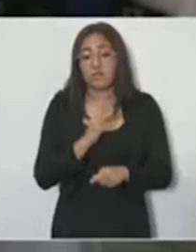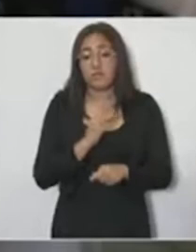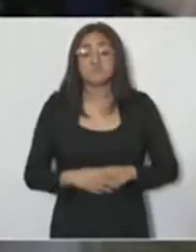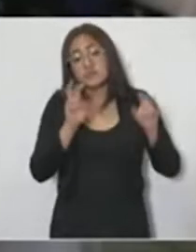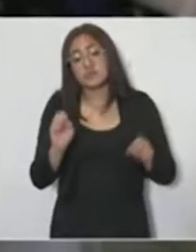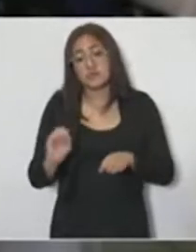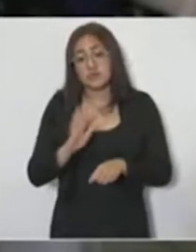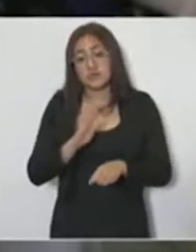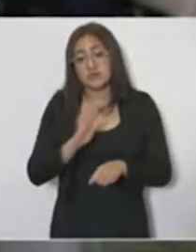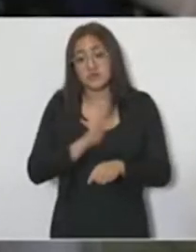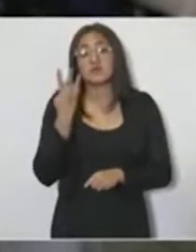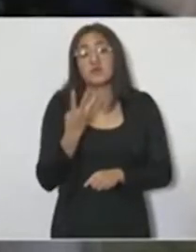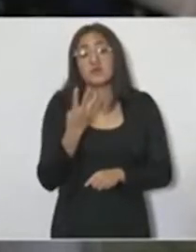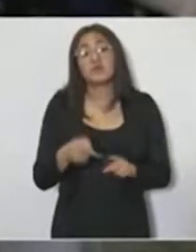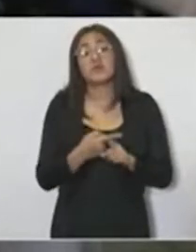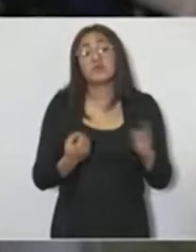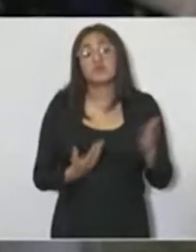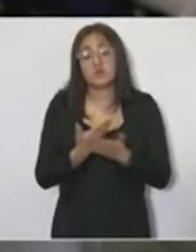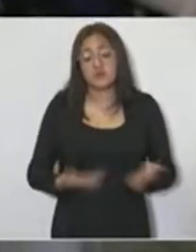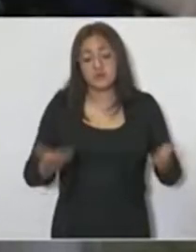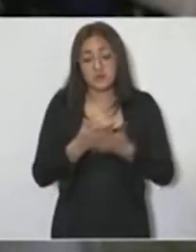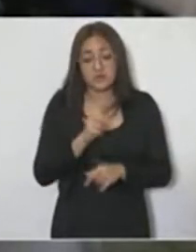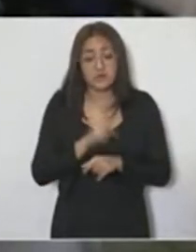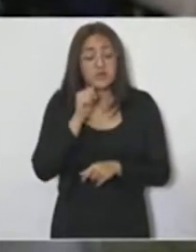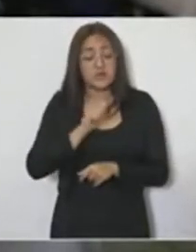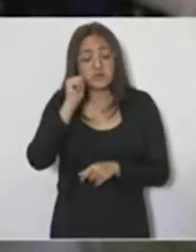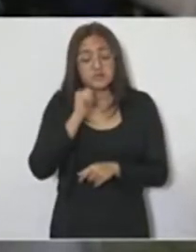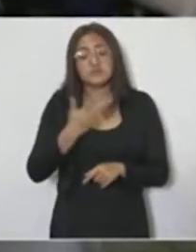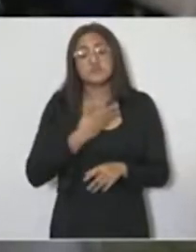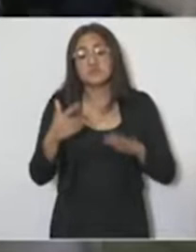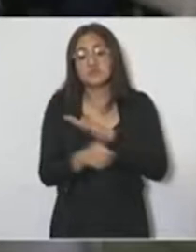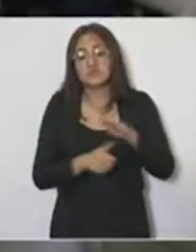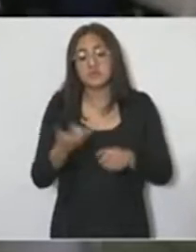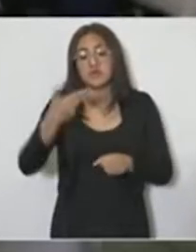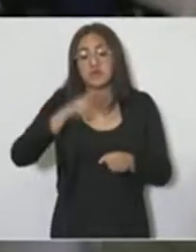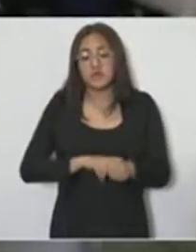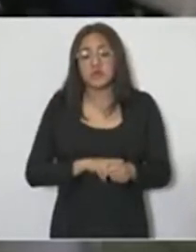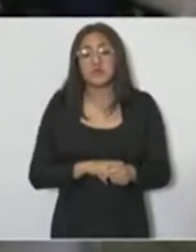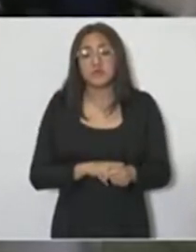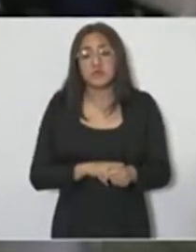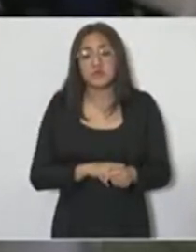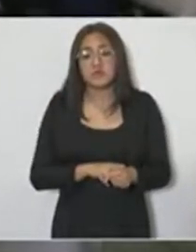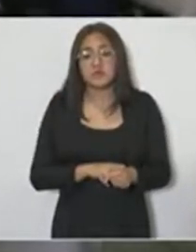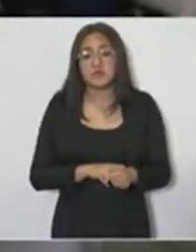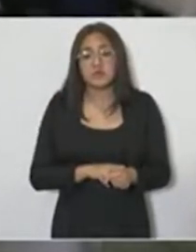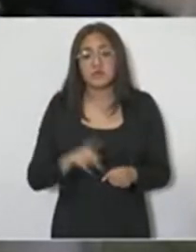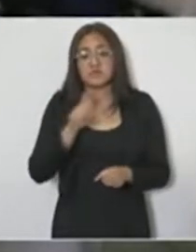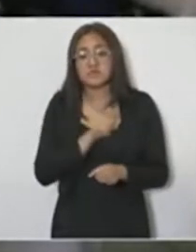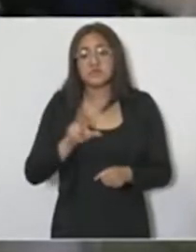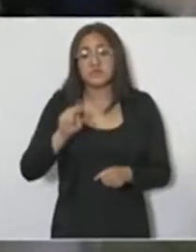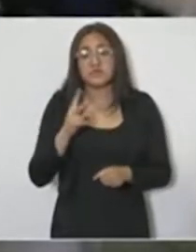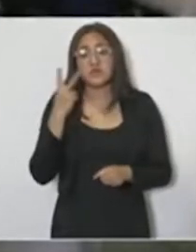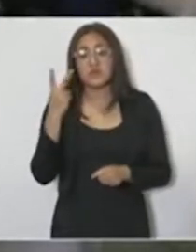Allá en tema COVID, cuatro casos nuevos en comparación al día de ayer. Tenemos casos activos incluyendo ambulatorios y hospitalizados,